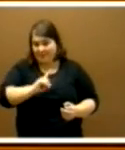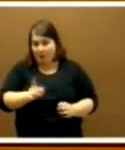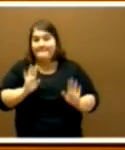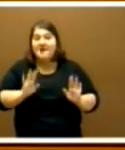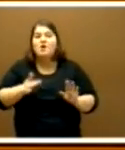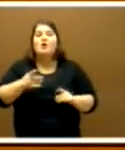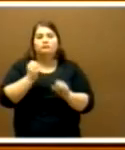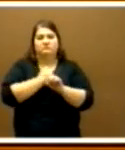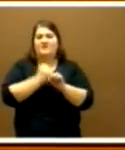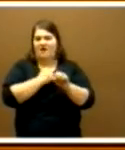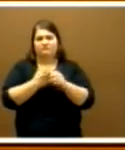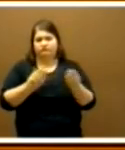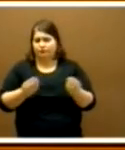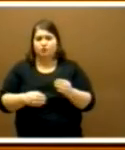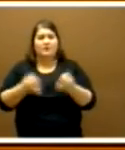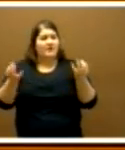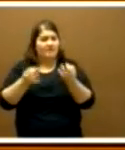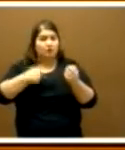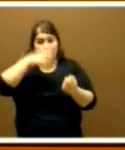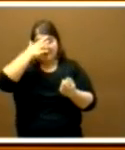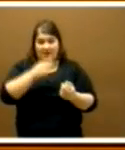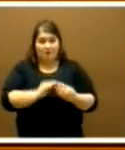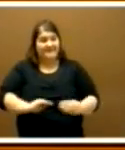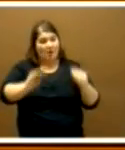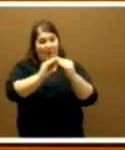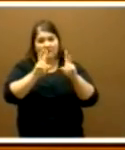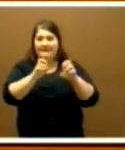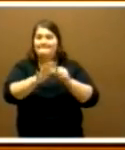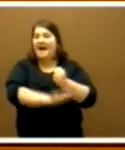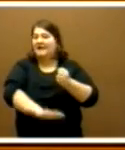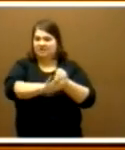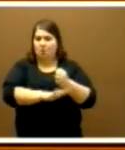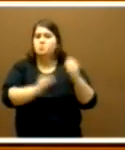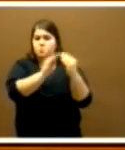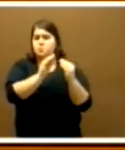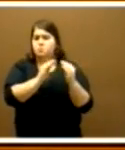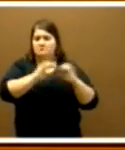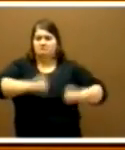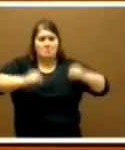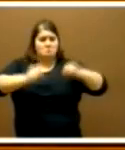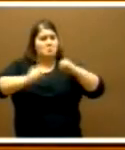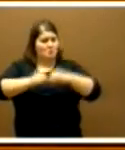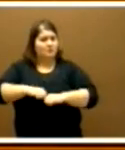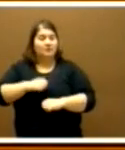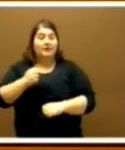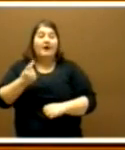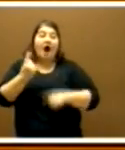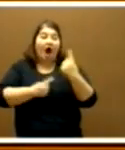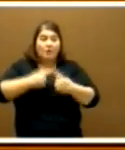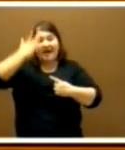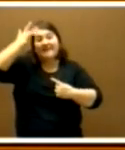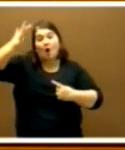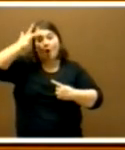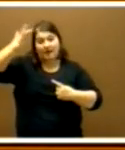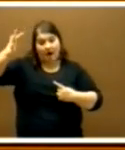mucho que hacer. Creo, además, que estamos de acuerdo en lo básico, que hay cuestiones ideológicas que es difícil que las podamos